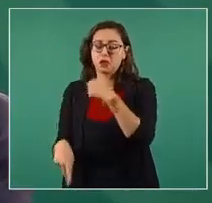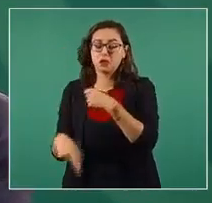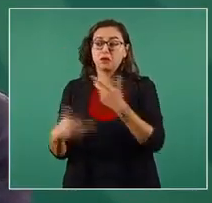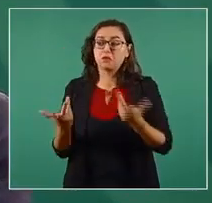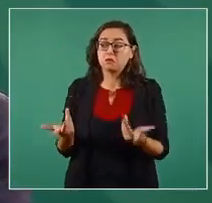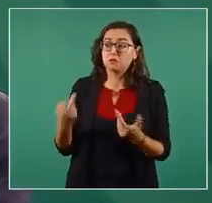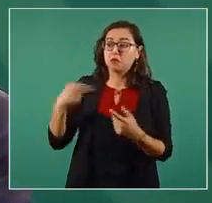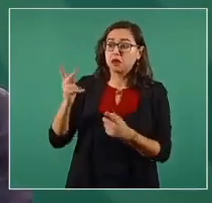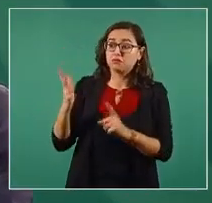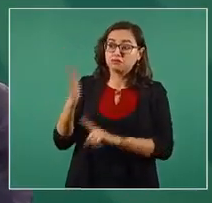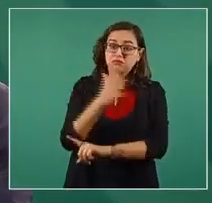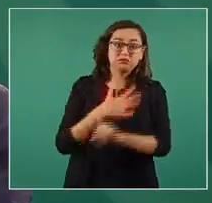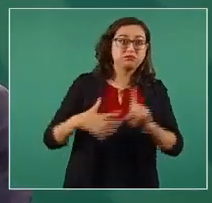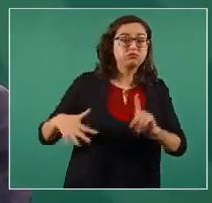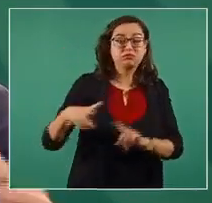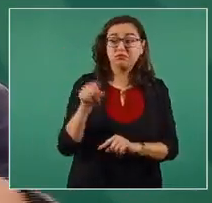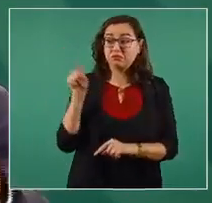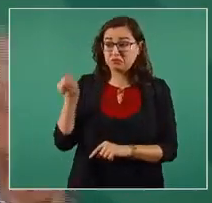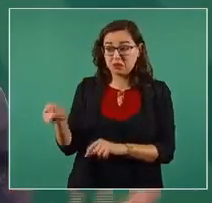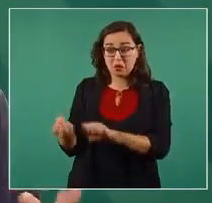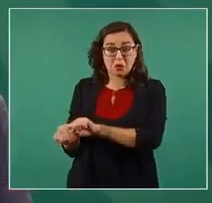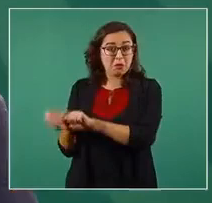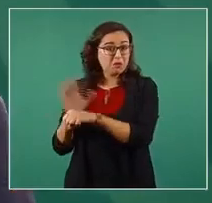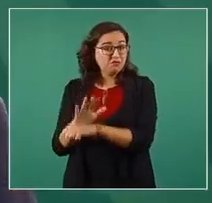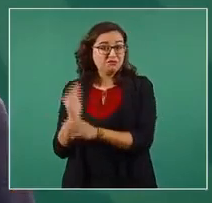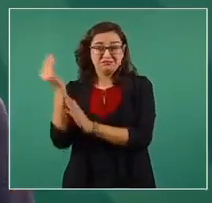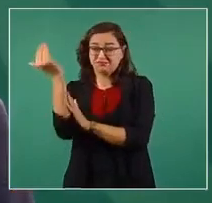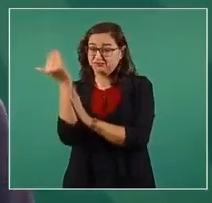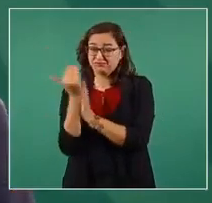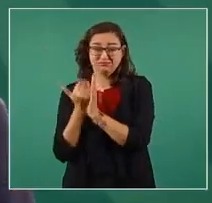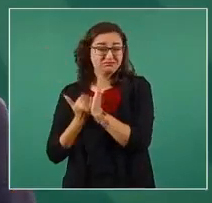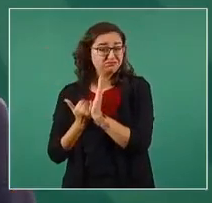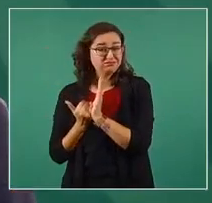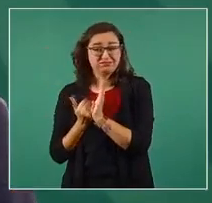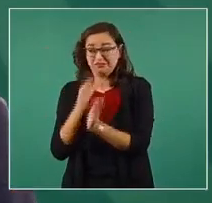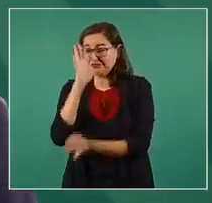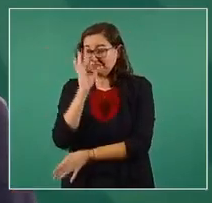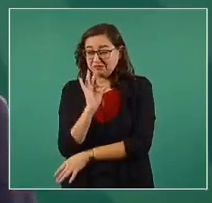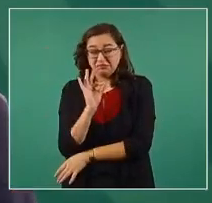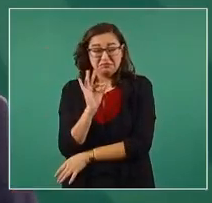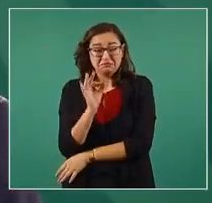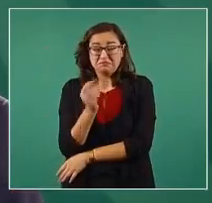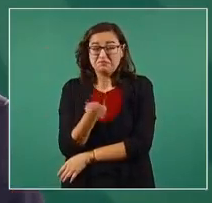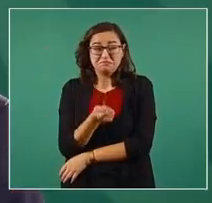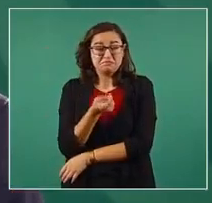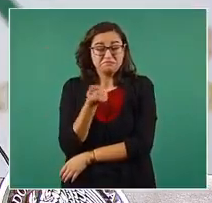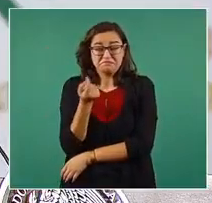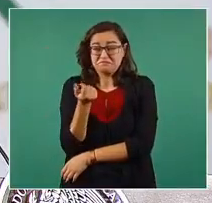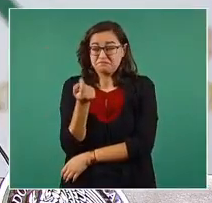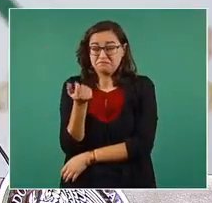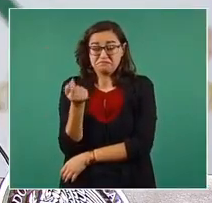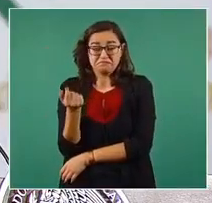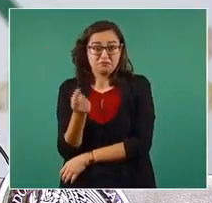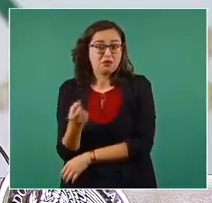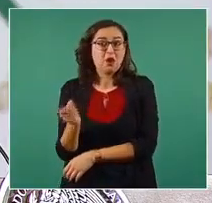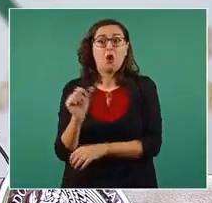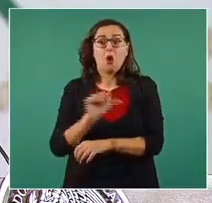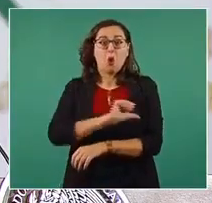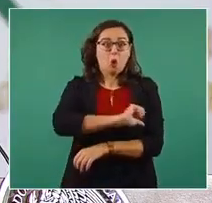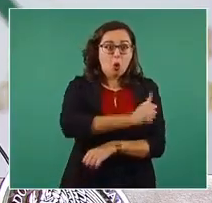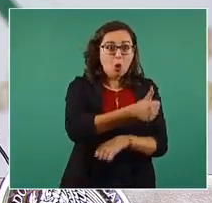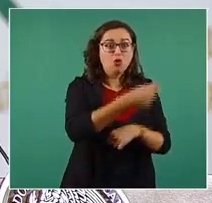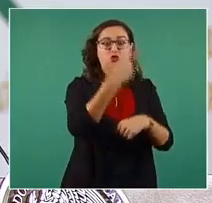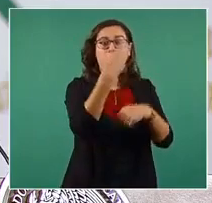veinte veces menor y otras situaciones son de mayor importancia. Eso de ninguna manera quiere decir que